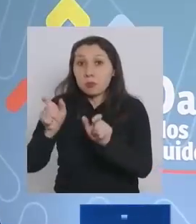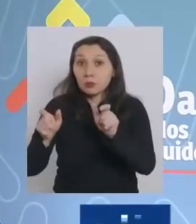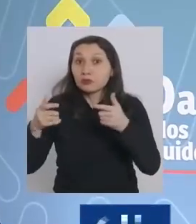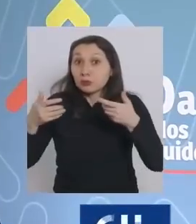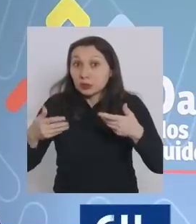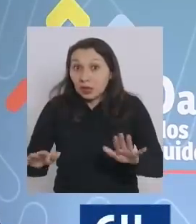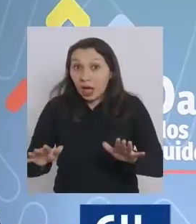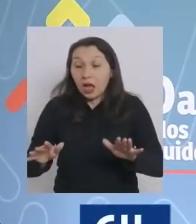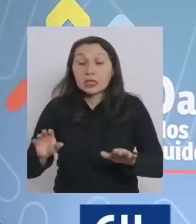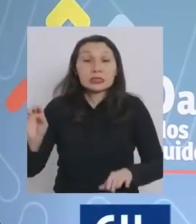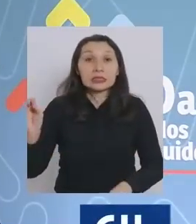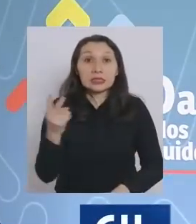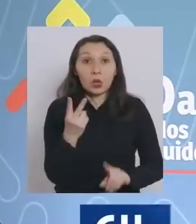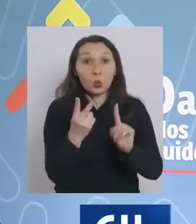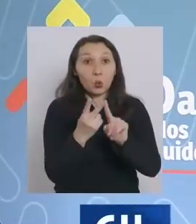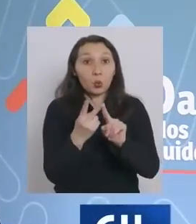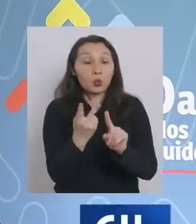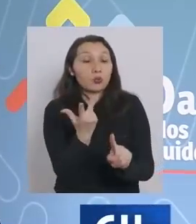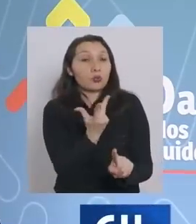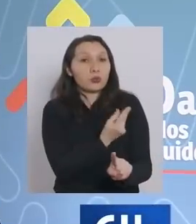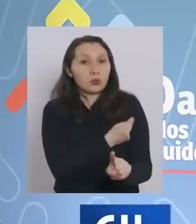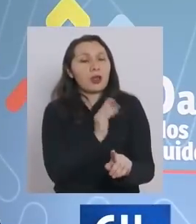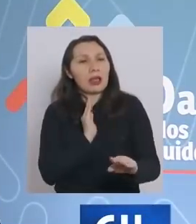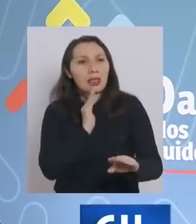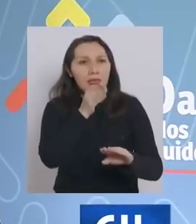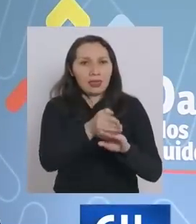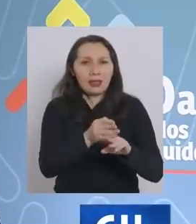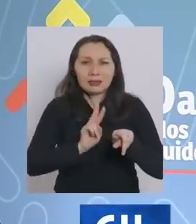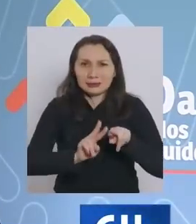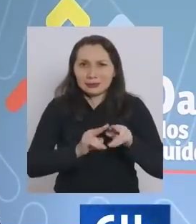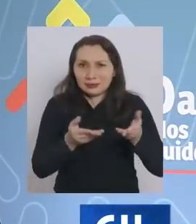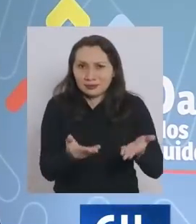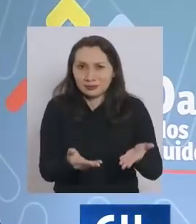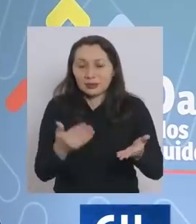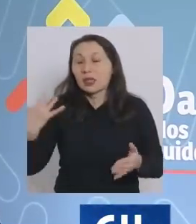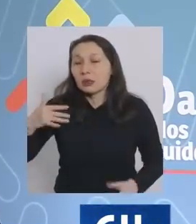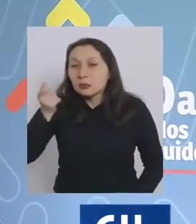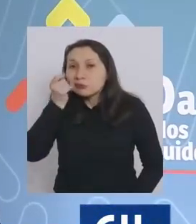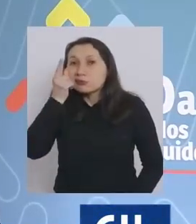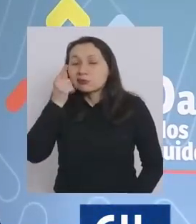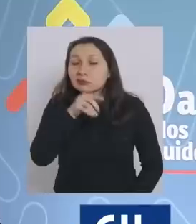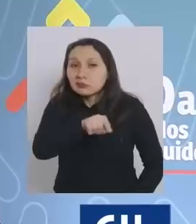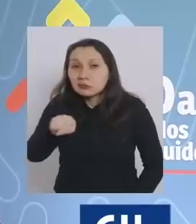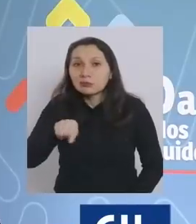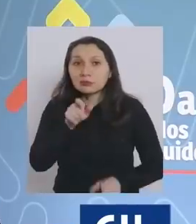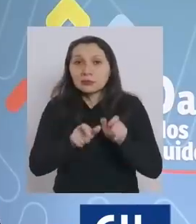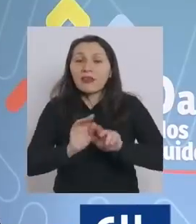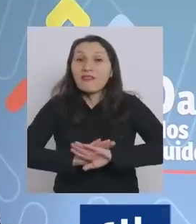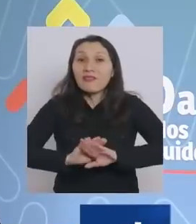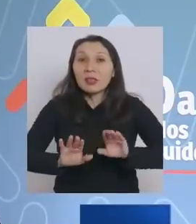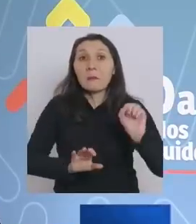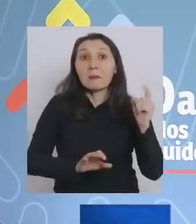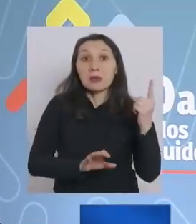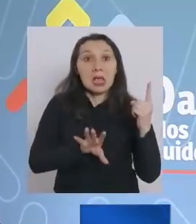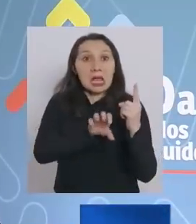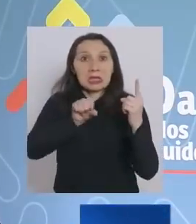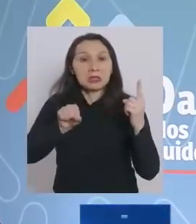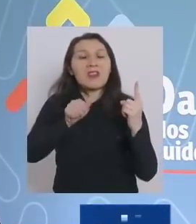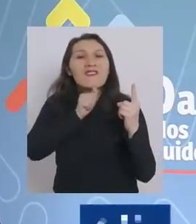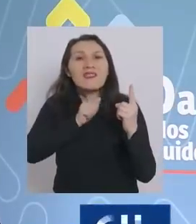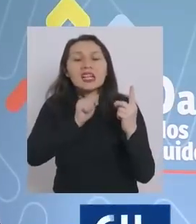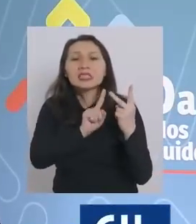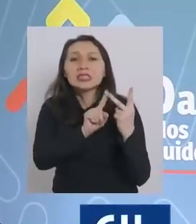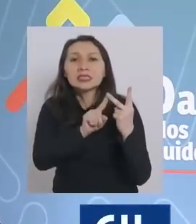ya les ha correspondido su segunda dosis lo hagan ¿por qué? porque sabemos que es importante que ellos terminen su proceso de